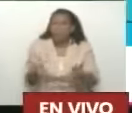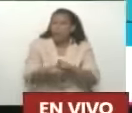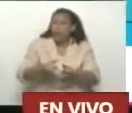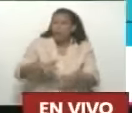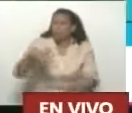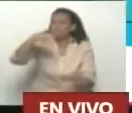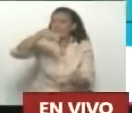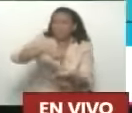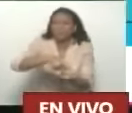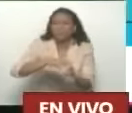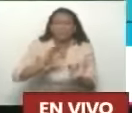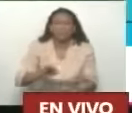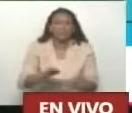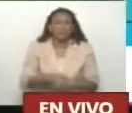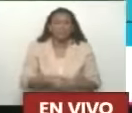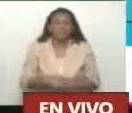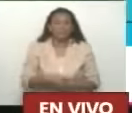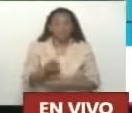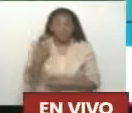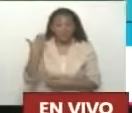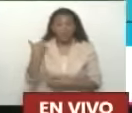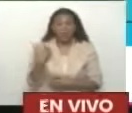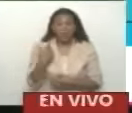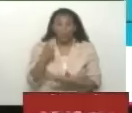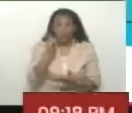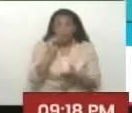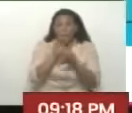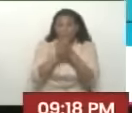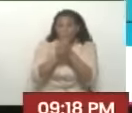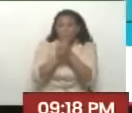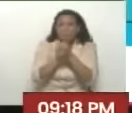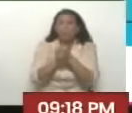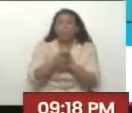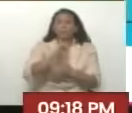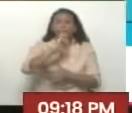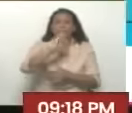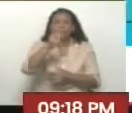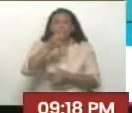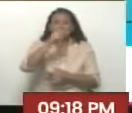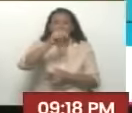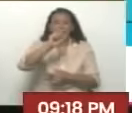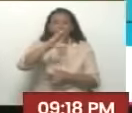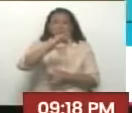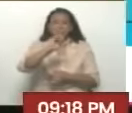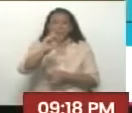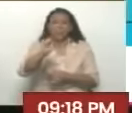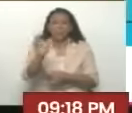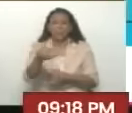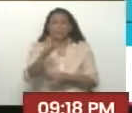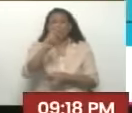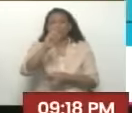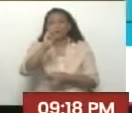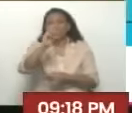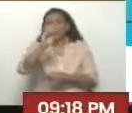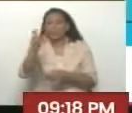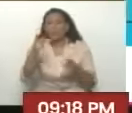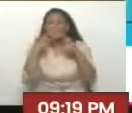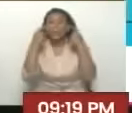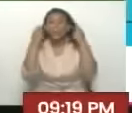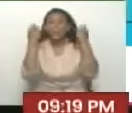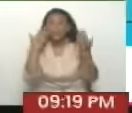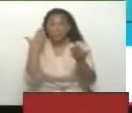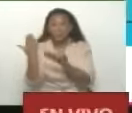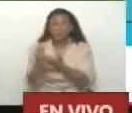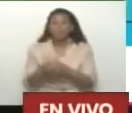Ignacio Ramonet fue un gran compañero de Chávez, gran amigo, y de Fidel. De hecho, escribió las